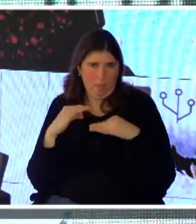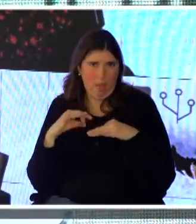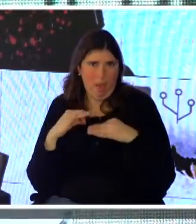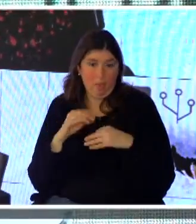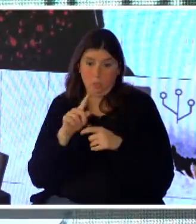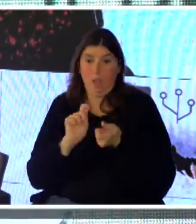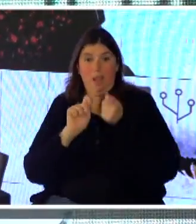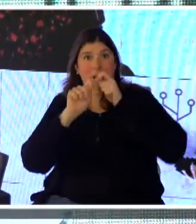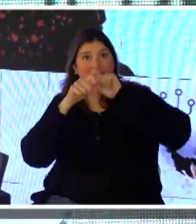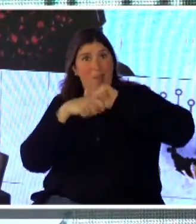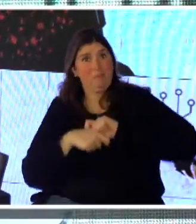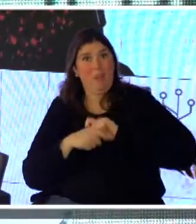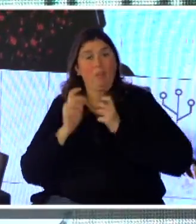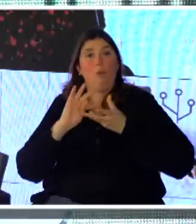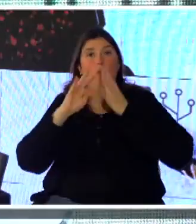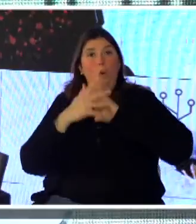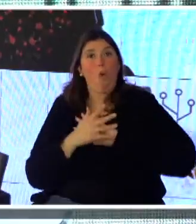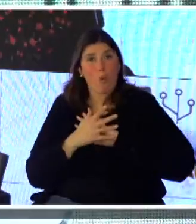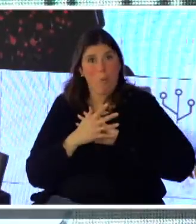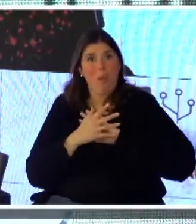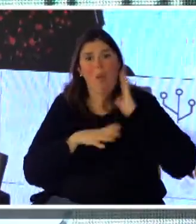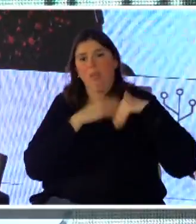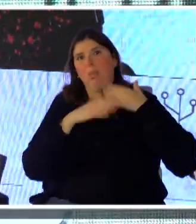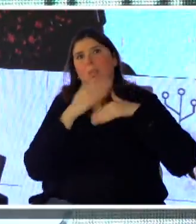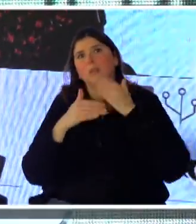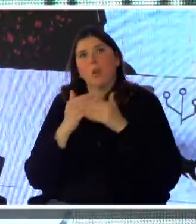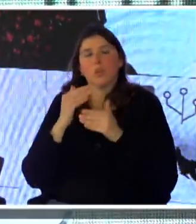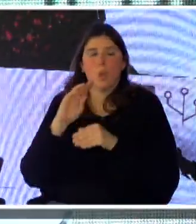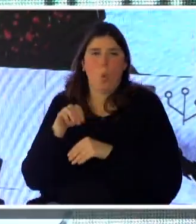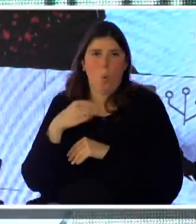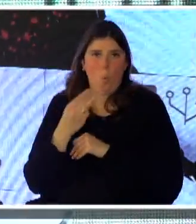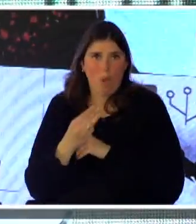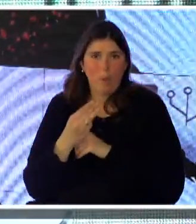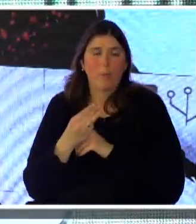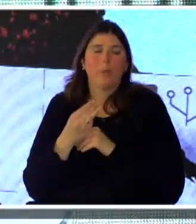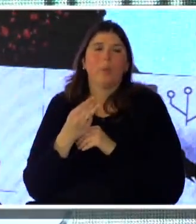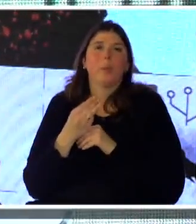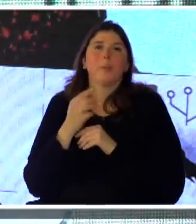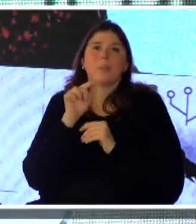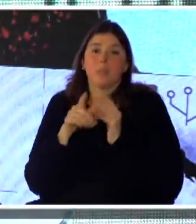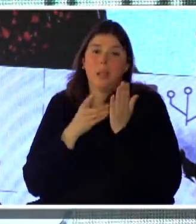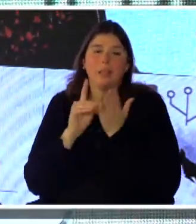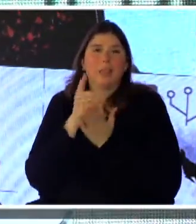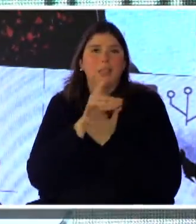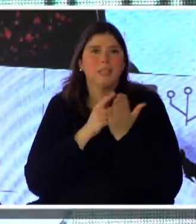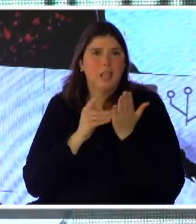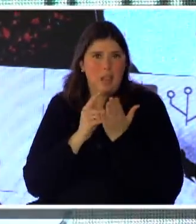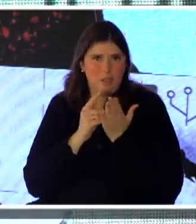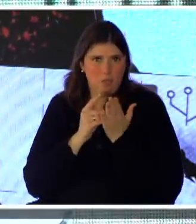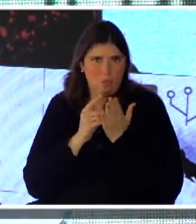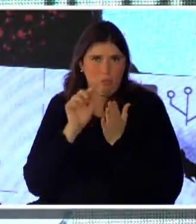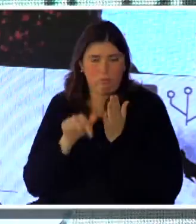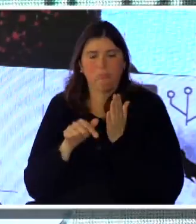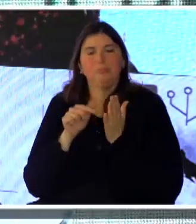cambiando la forma del desarrollo web, orientado, digamos, en primer lugar a lo que es el diseño mobile. Con